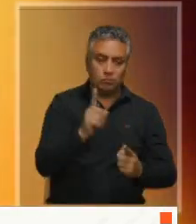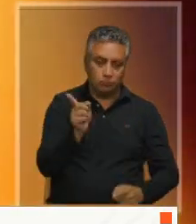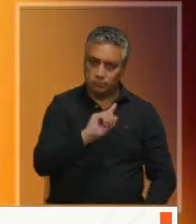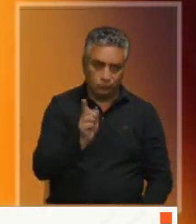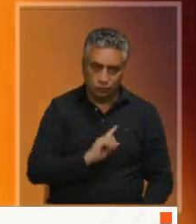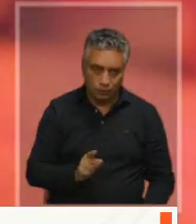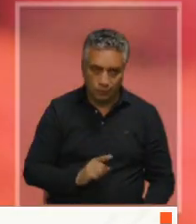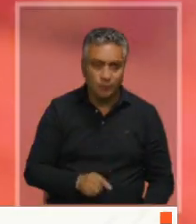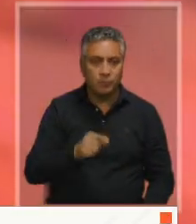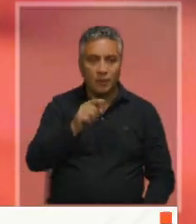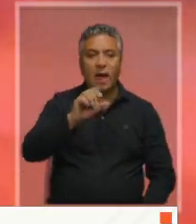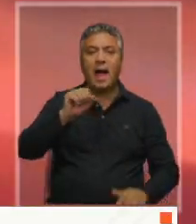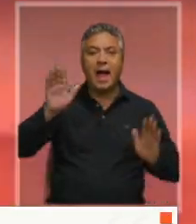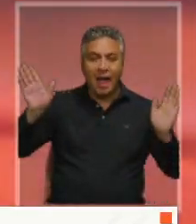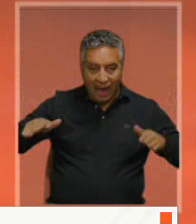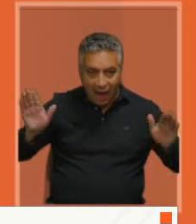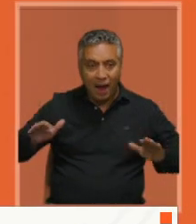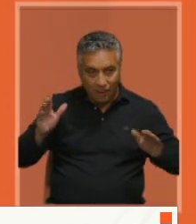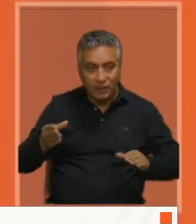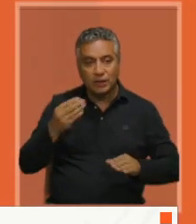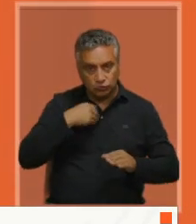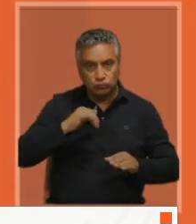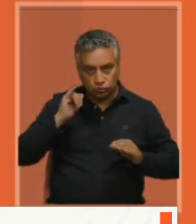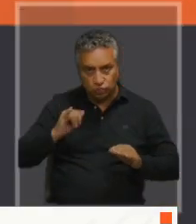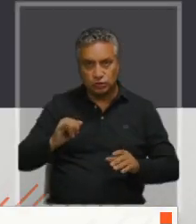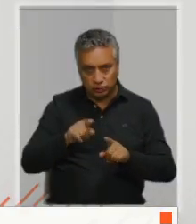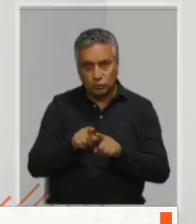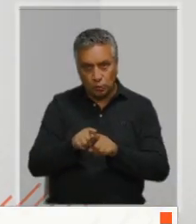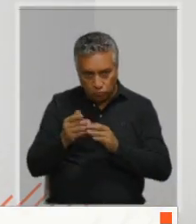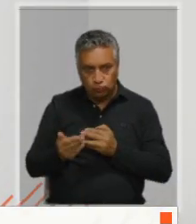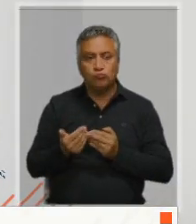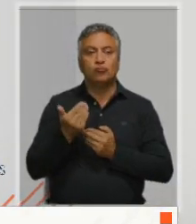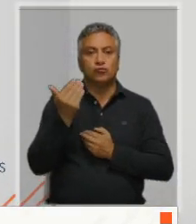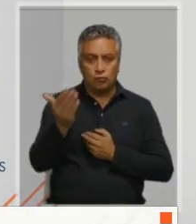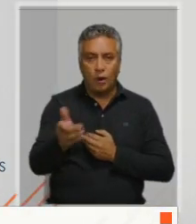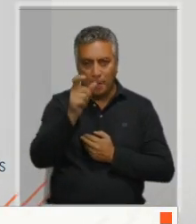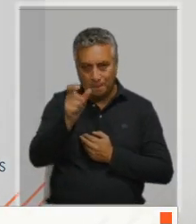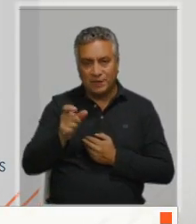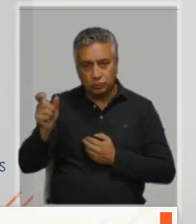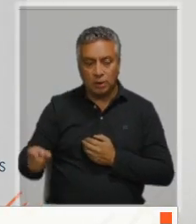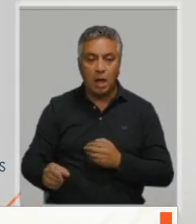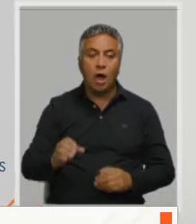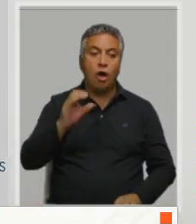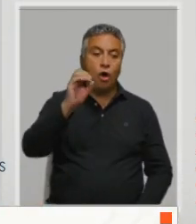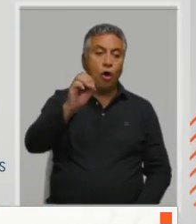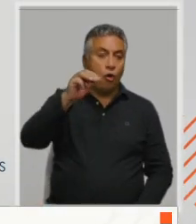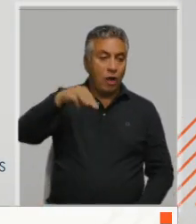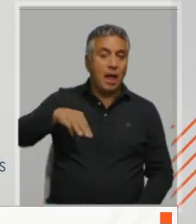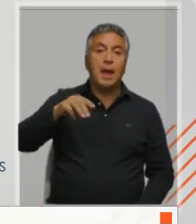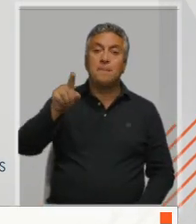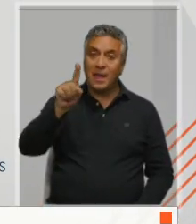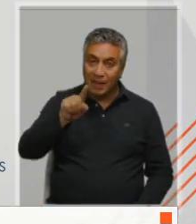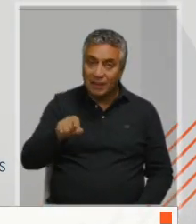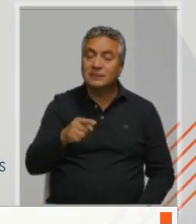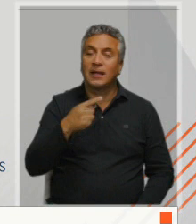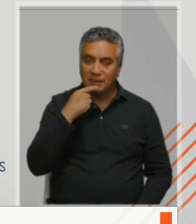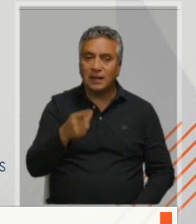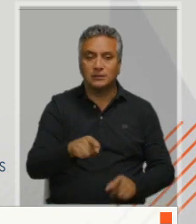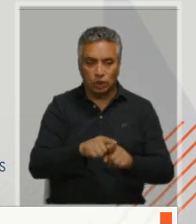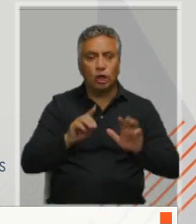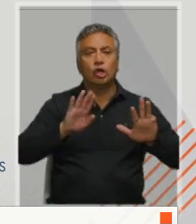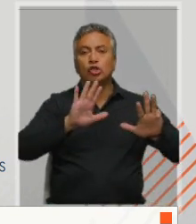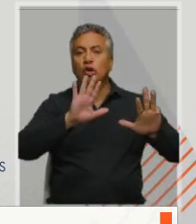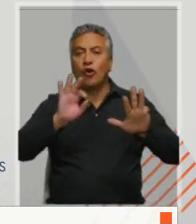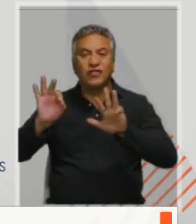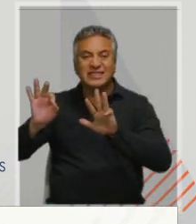mamíferos y esos animales a una persona, aunque con baja ocurrencia. La OMS registra cerca de 900 humanos infectados